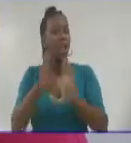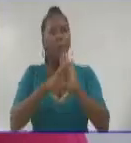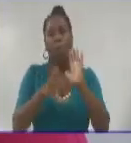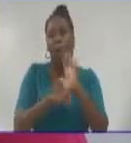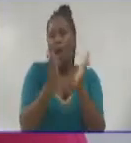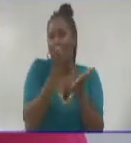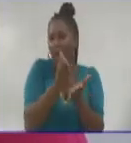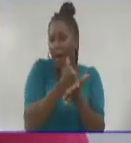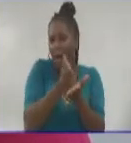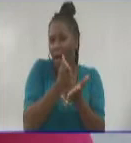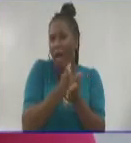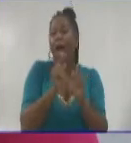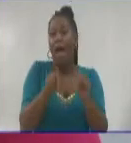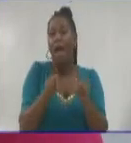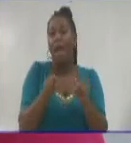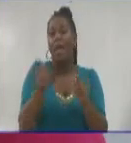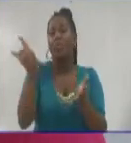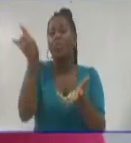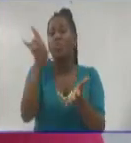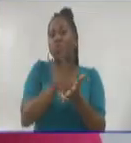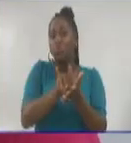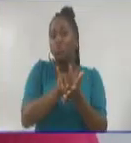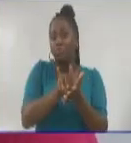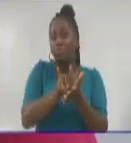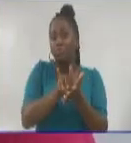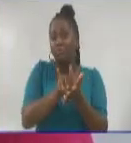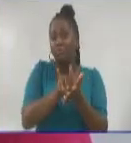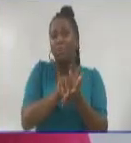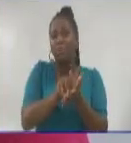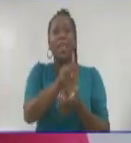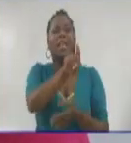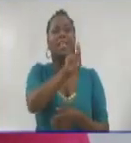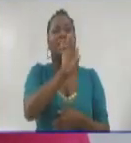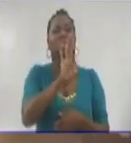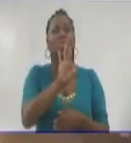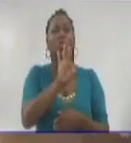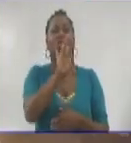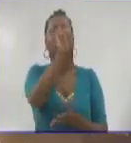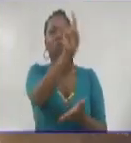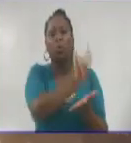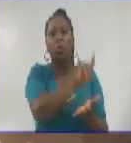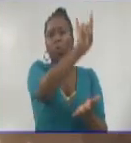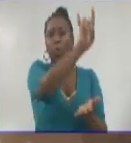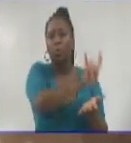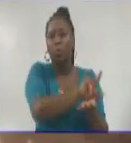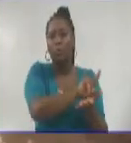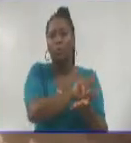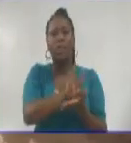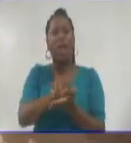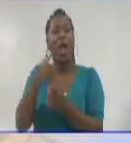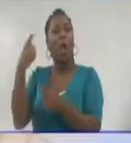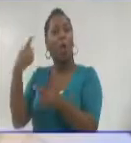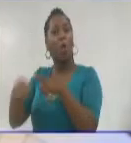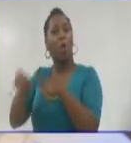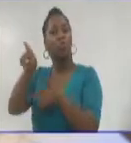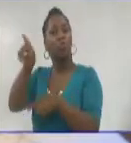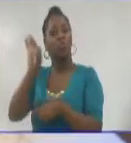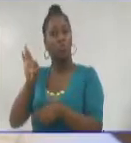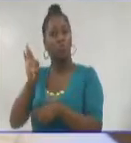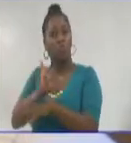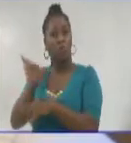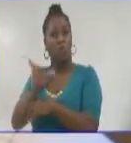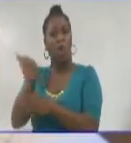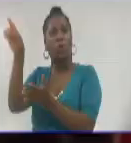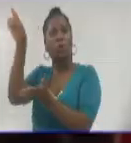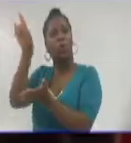la televisión analógica nosotros tenemos 18 equipos transmisores y por la televisión digital, que es uno de sus programas, también el educativo,